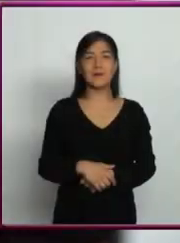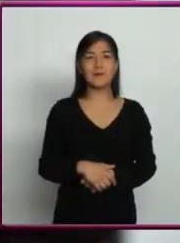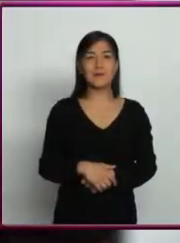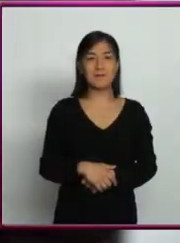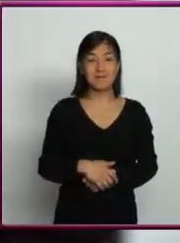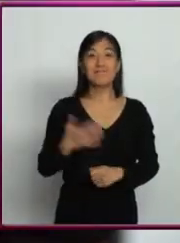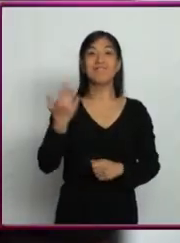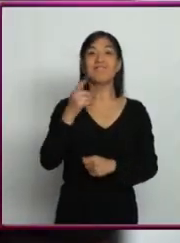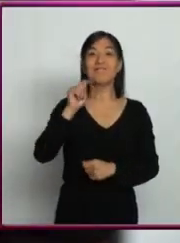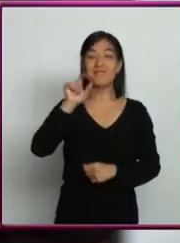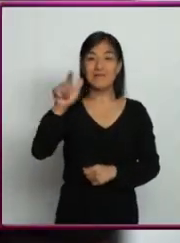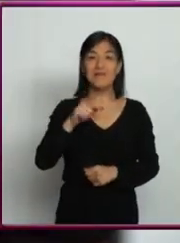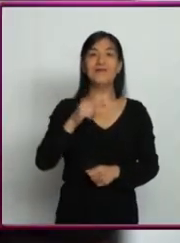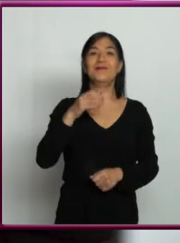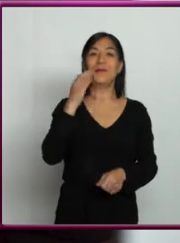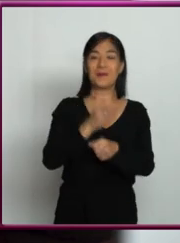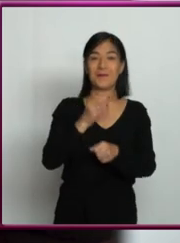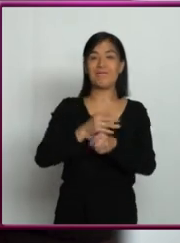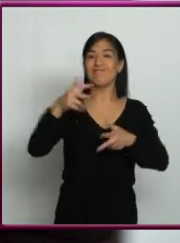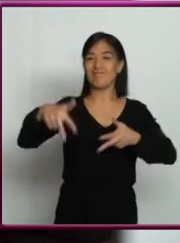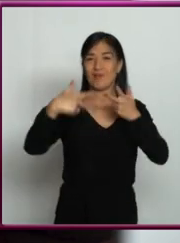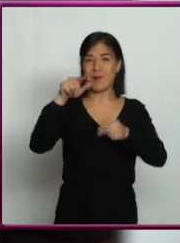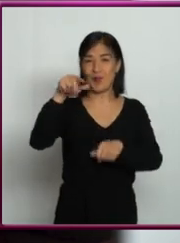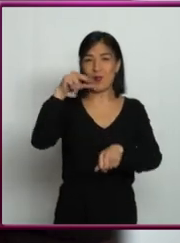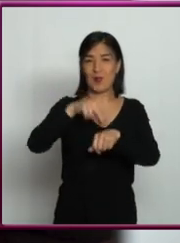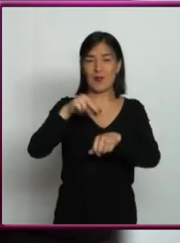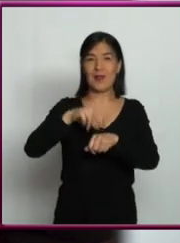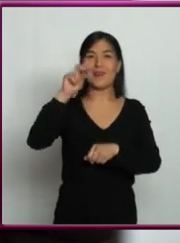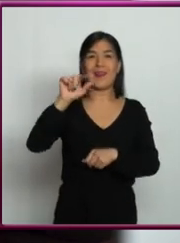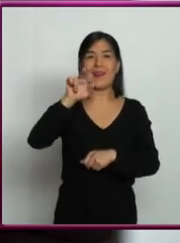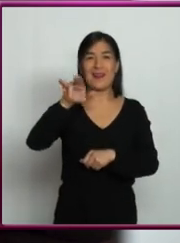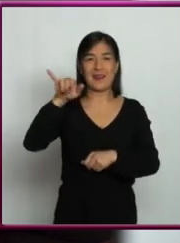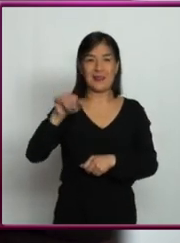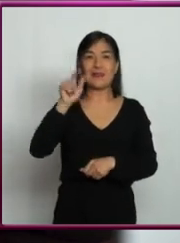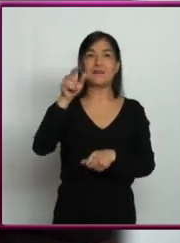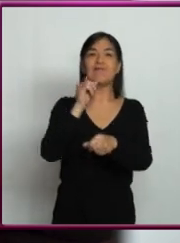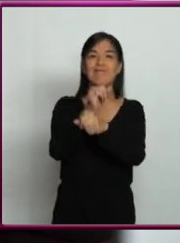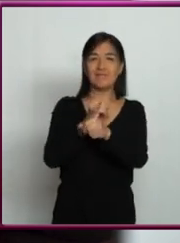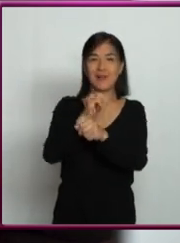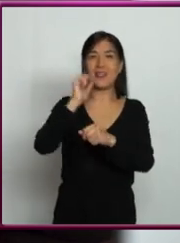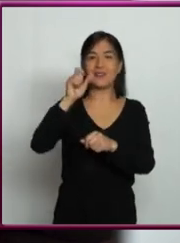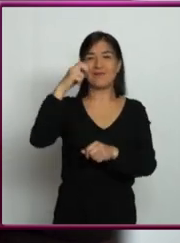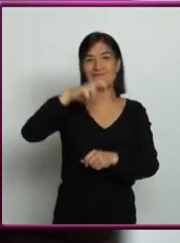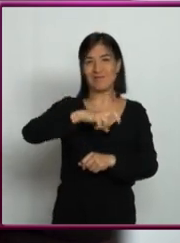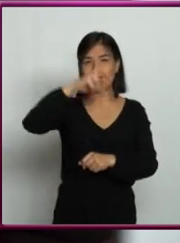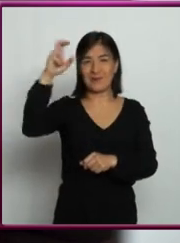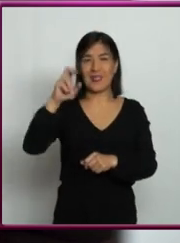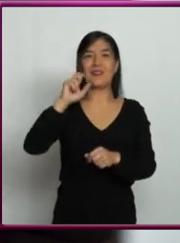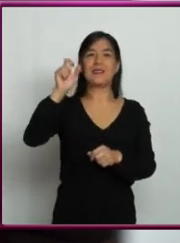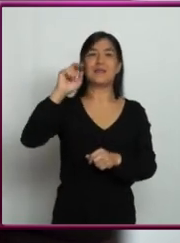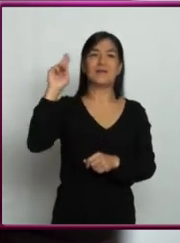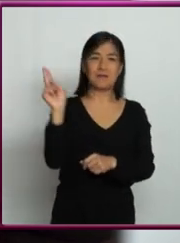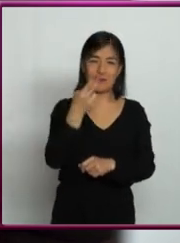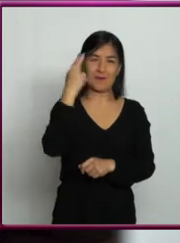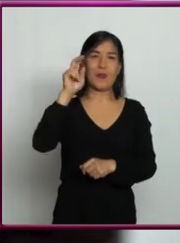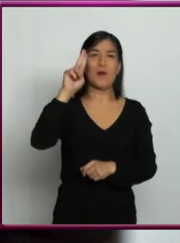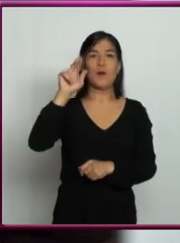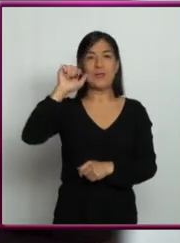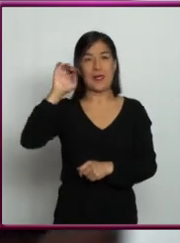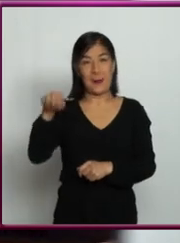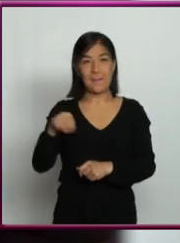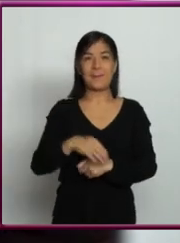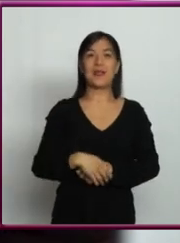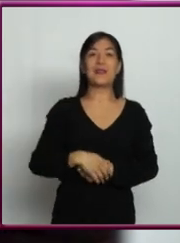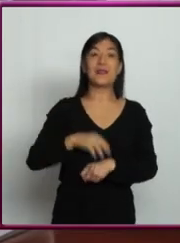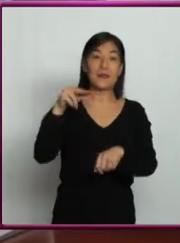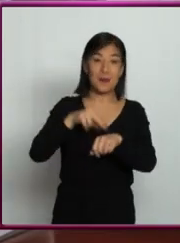¿Qué tal? Estamos con el Dr. Dani Pash, de investigador del Instituto de Astronomía de la Universidad Nacional Autónoma de México. Doctor,